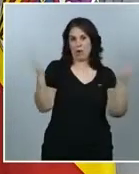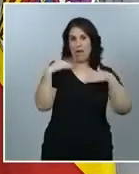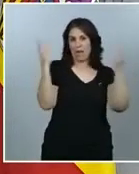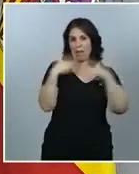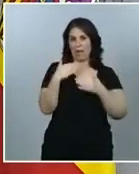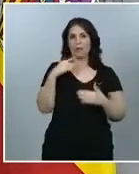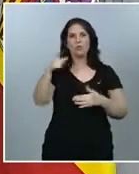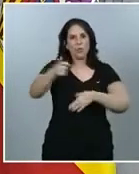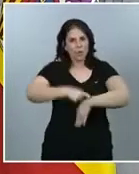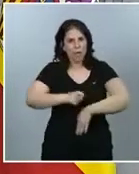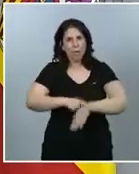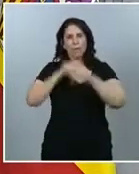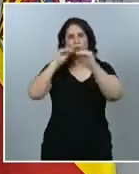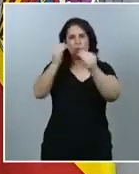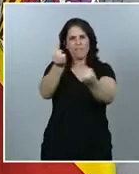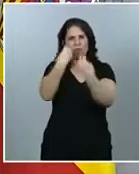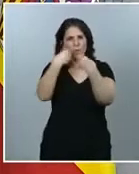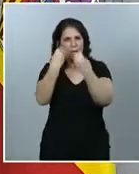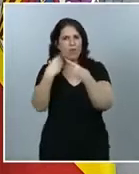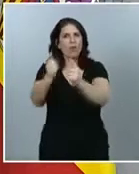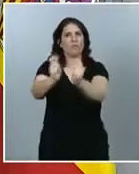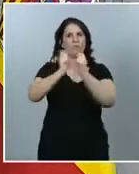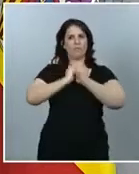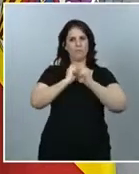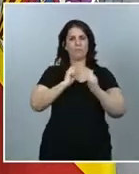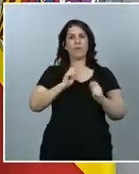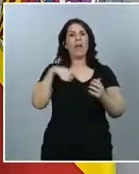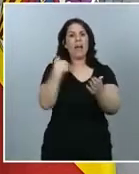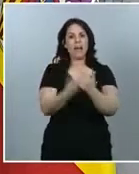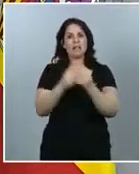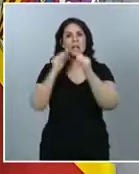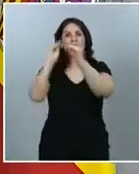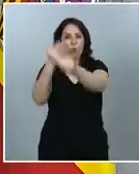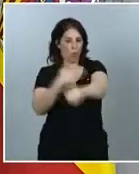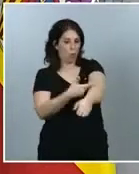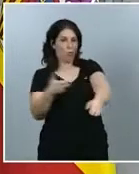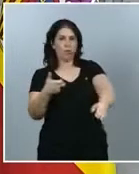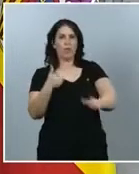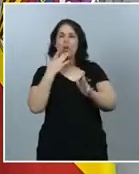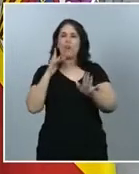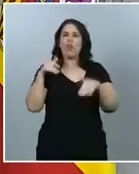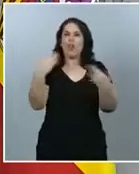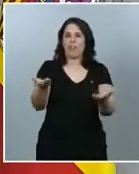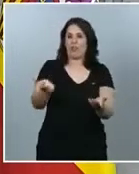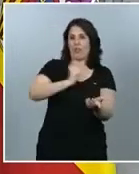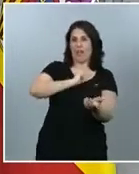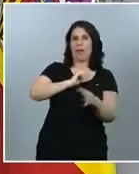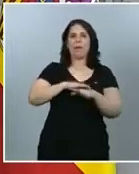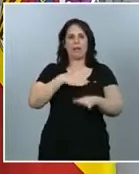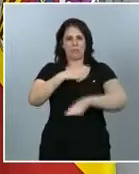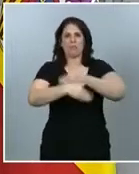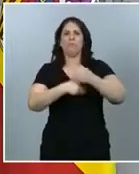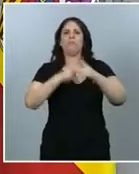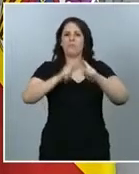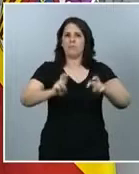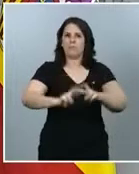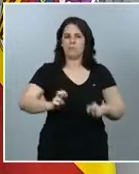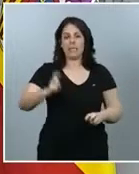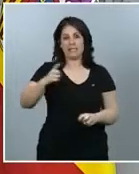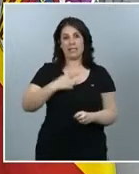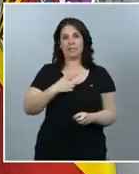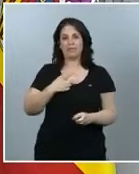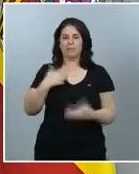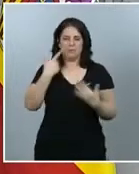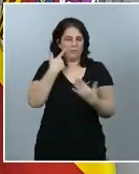información y también donando sus muestras. Creo que es una generosidad que demuestra el carácter